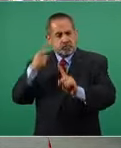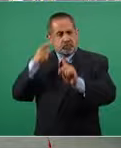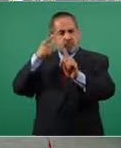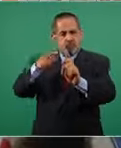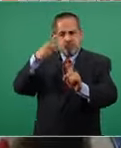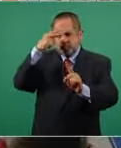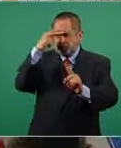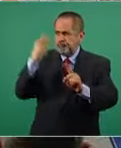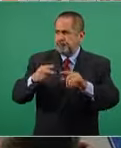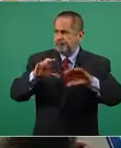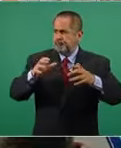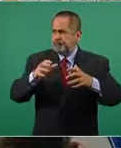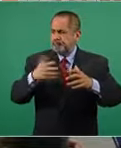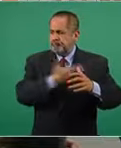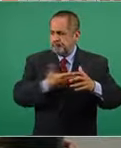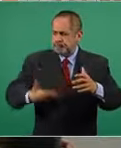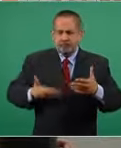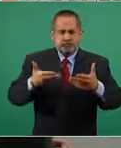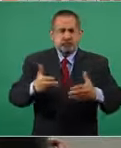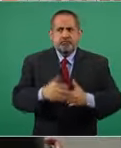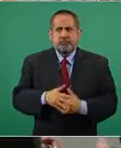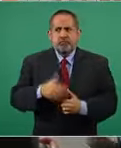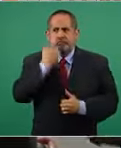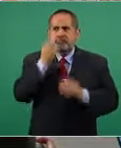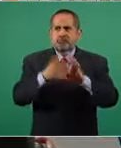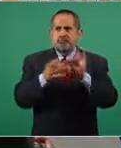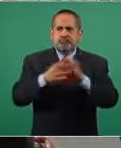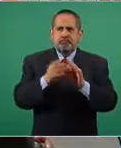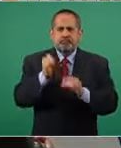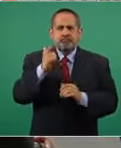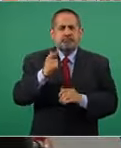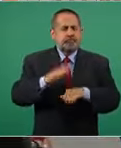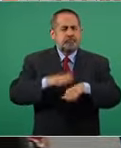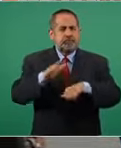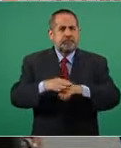y del presidente quiero comentarles algo más